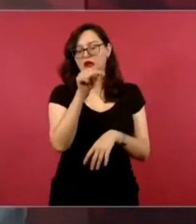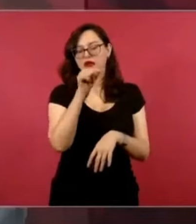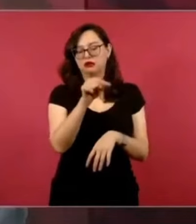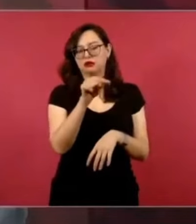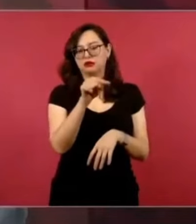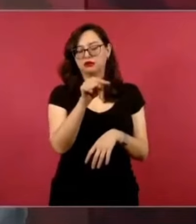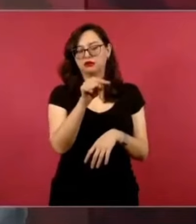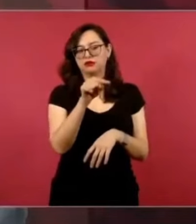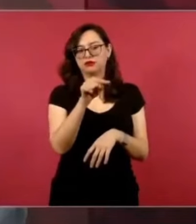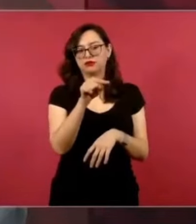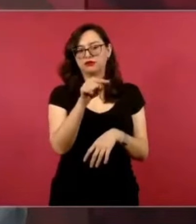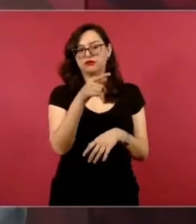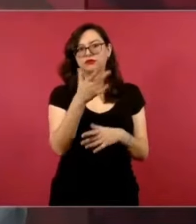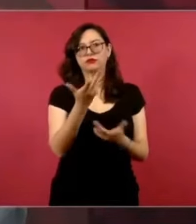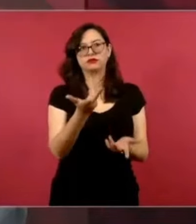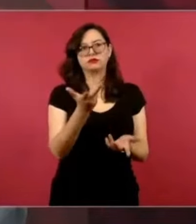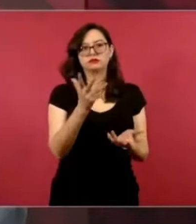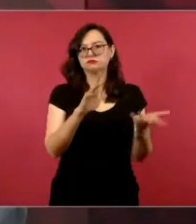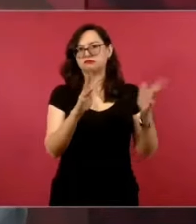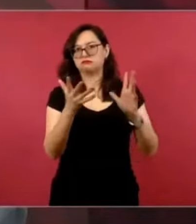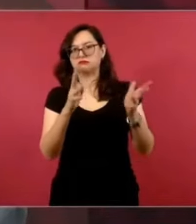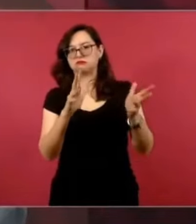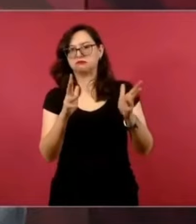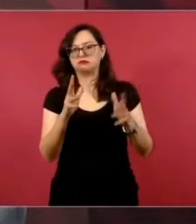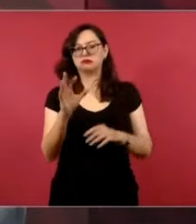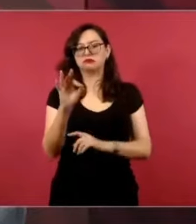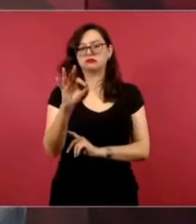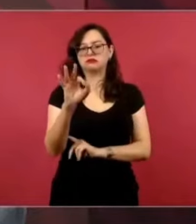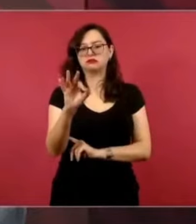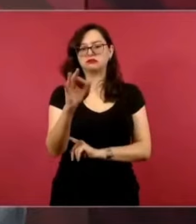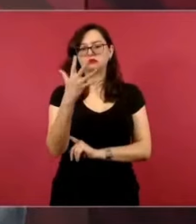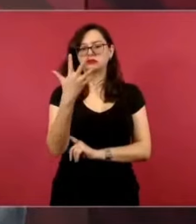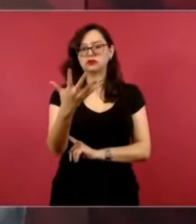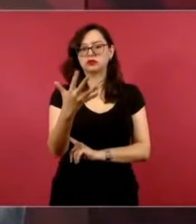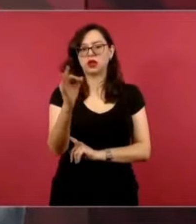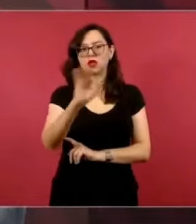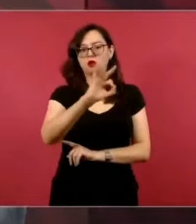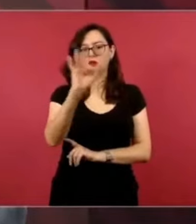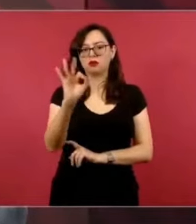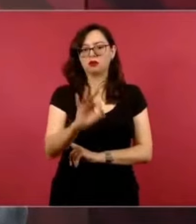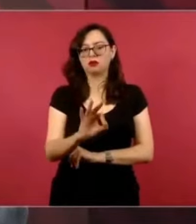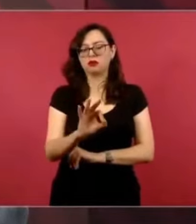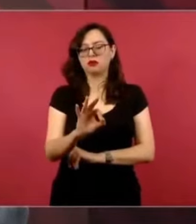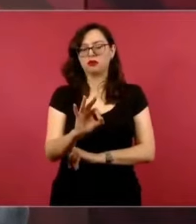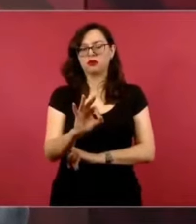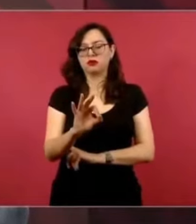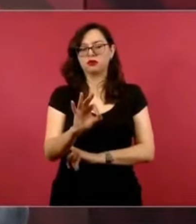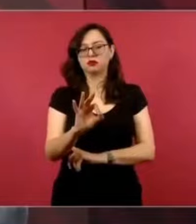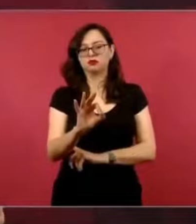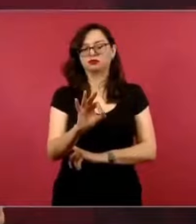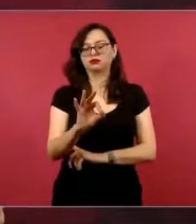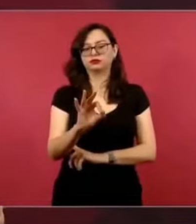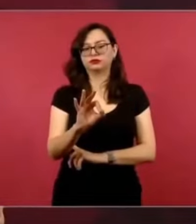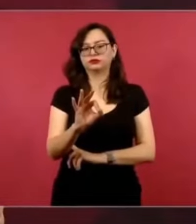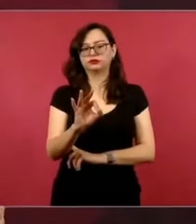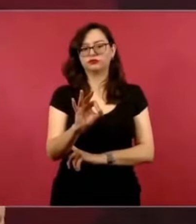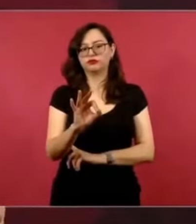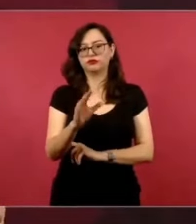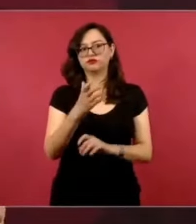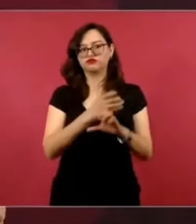el 45 por ciento de toda la